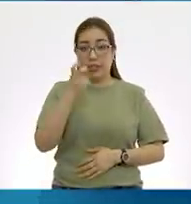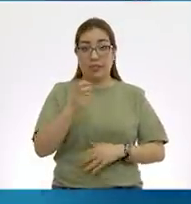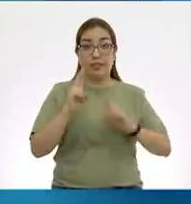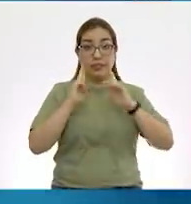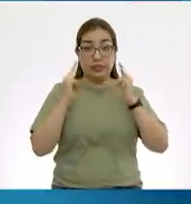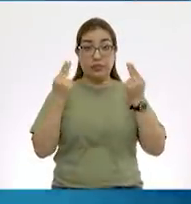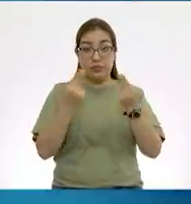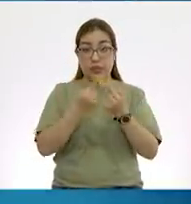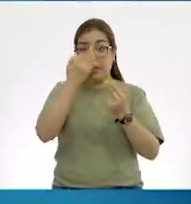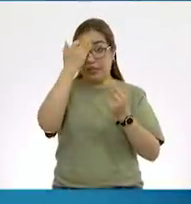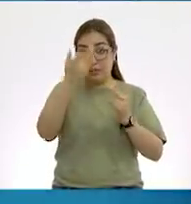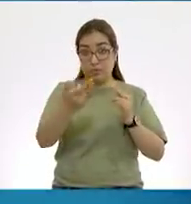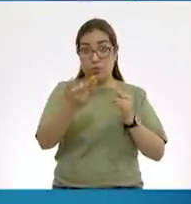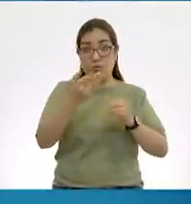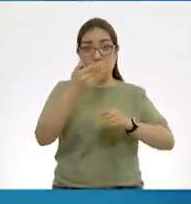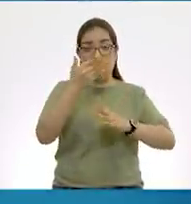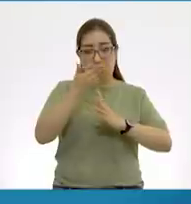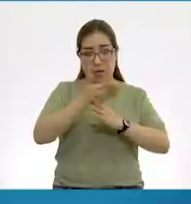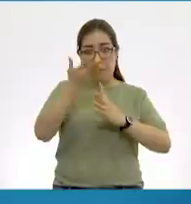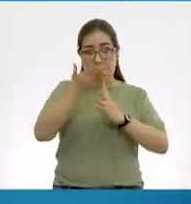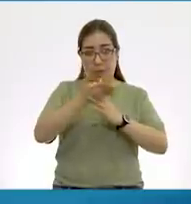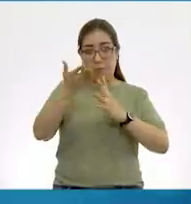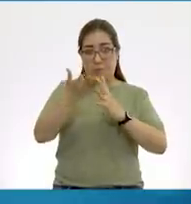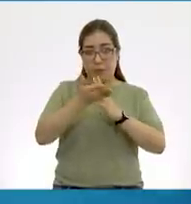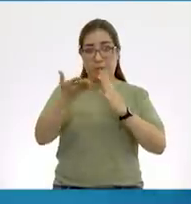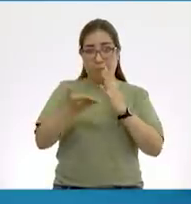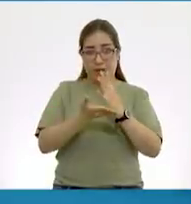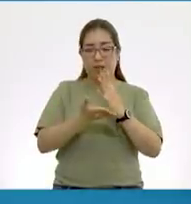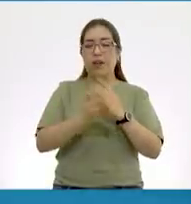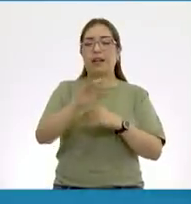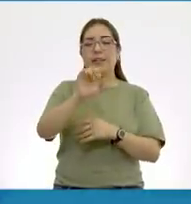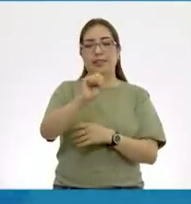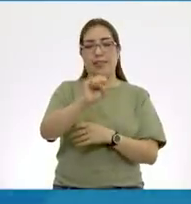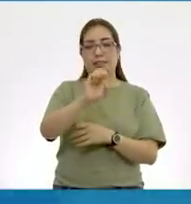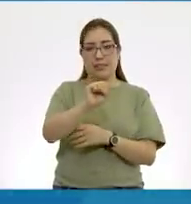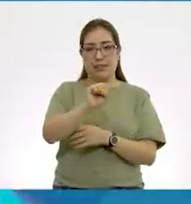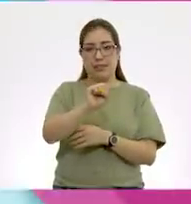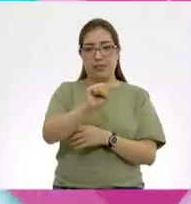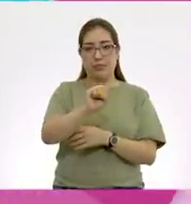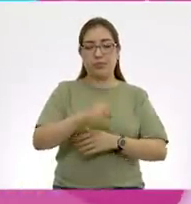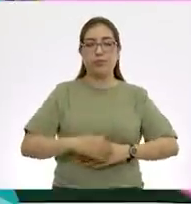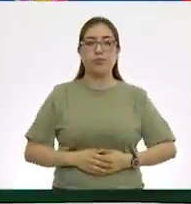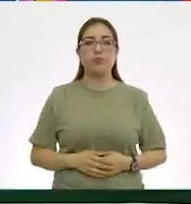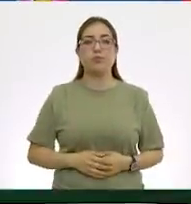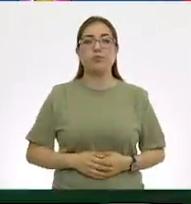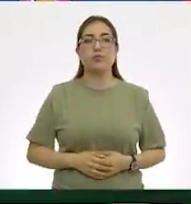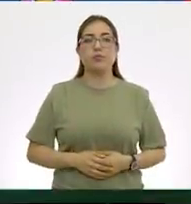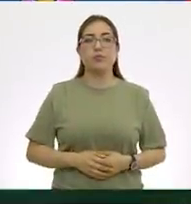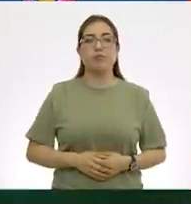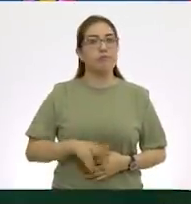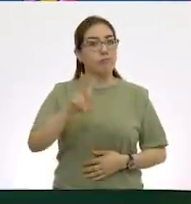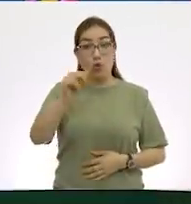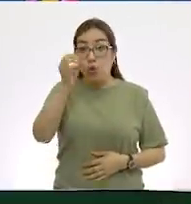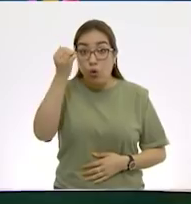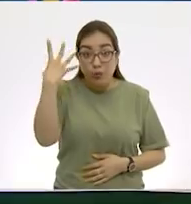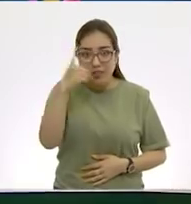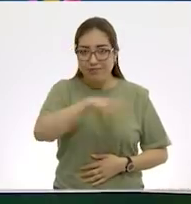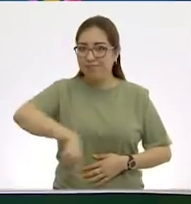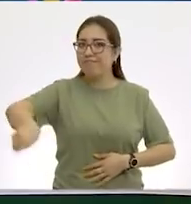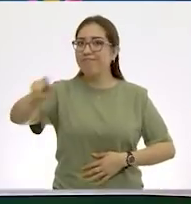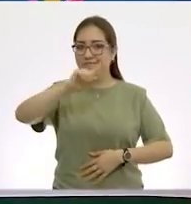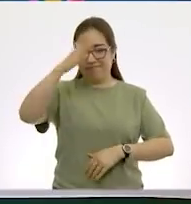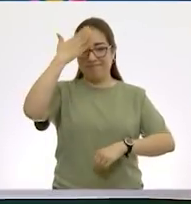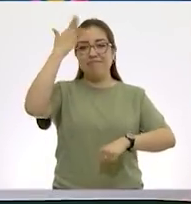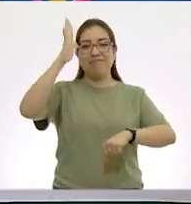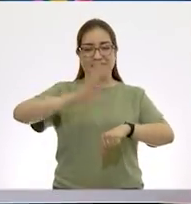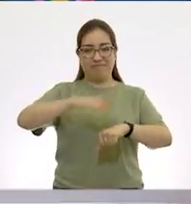menores de tiempo, como te acabo de decir, están divididas en 60 partes. Que no se te olvide, y a nuestros alumnos en casa,